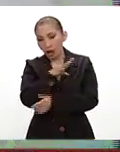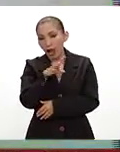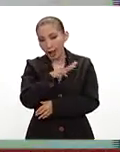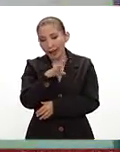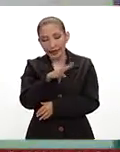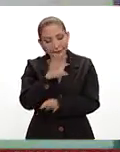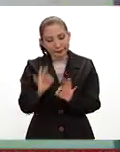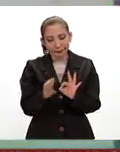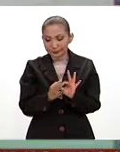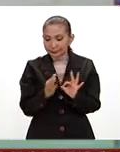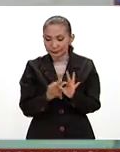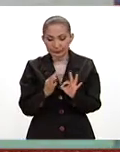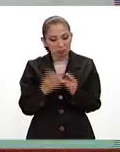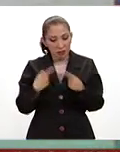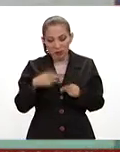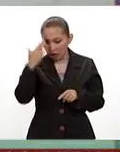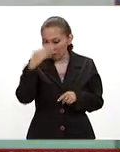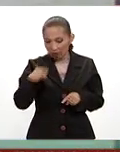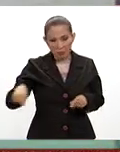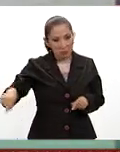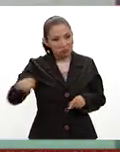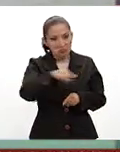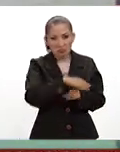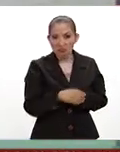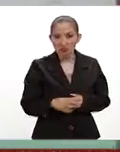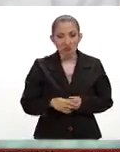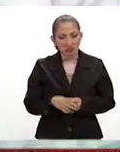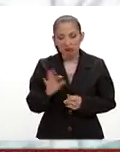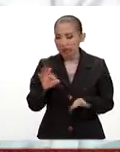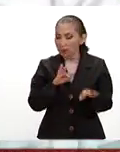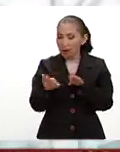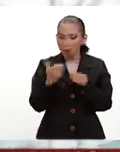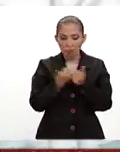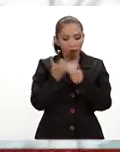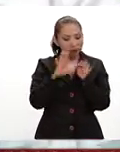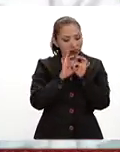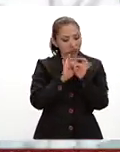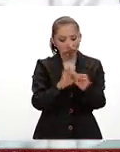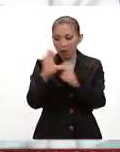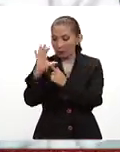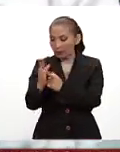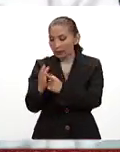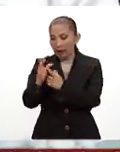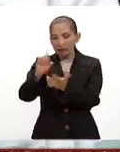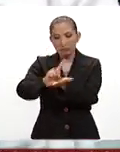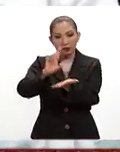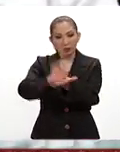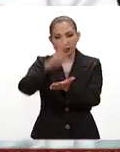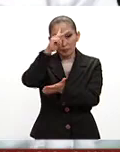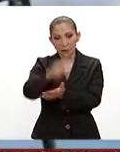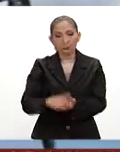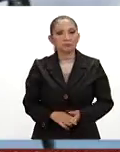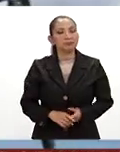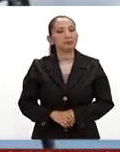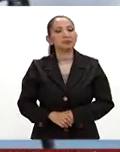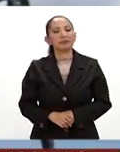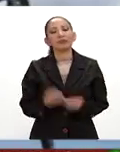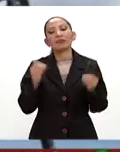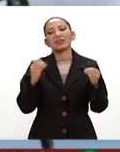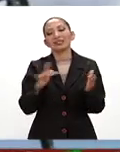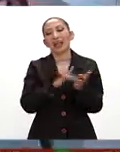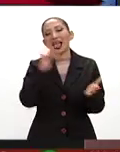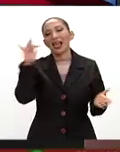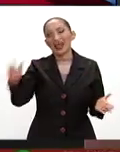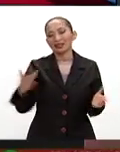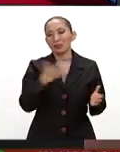adecuadamente, la gente está consciente de esto, y se trabajó muy de la mano con el Comité Paralímpico Mexicano. Perfecto, muchísimas gracias,